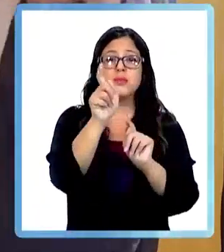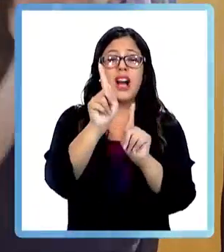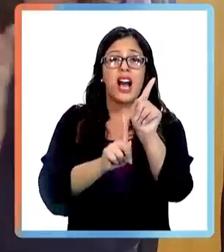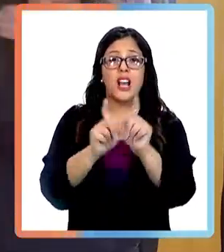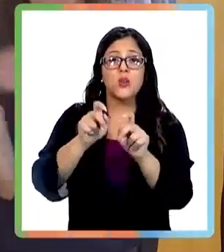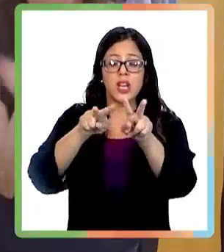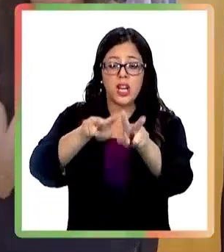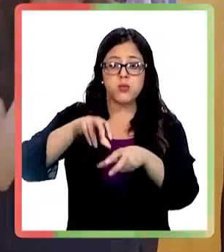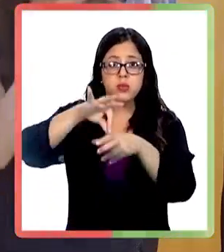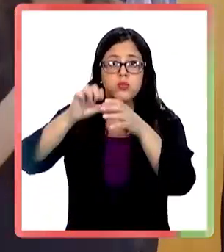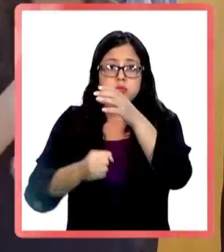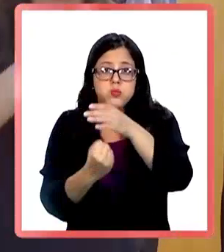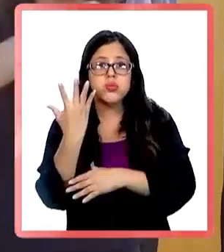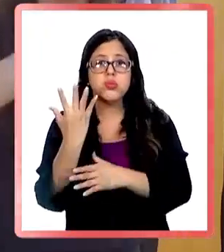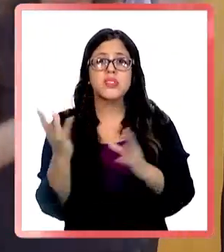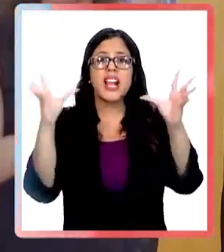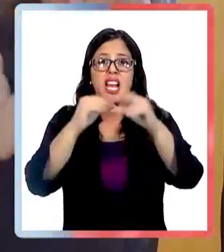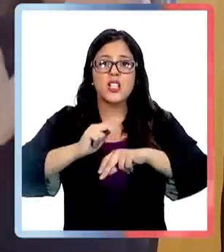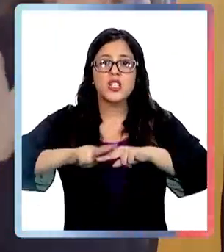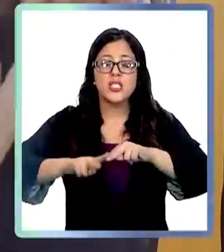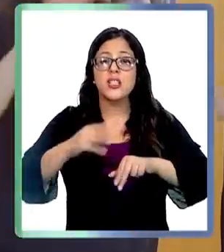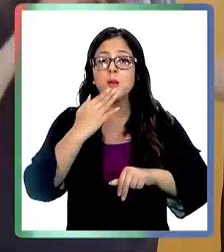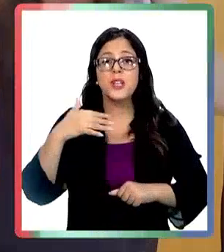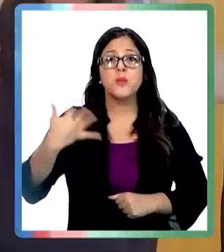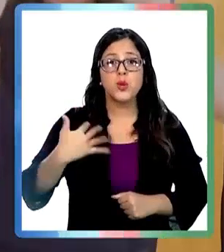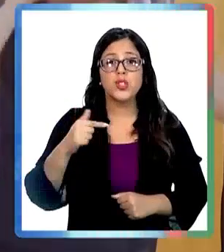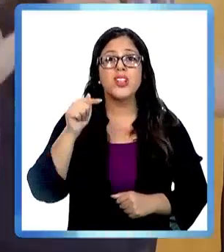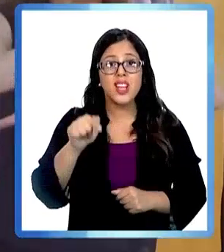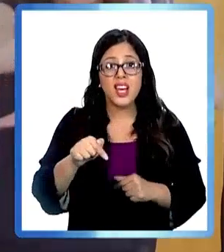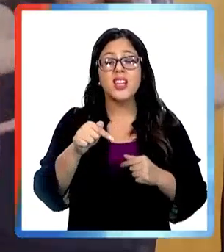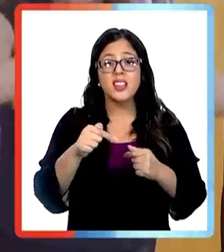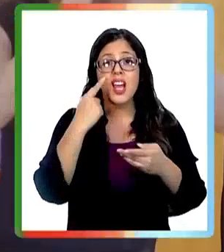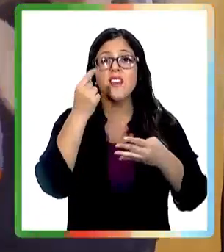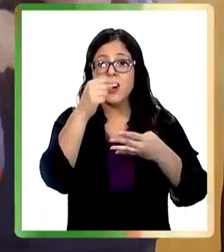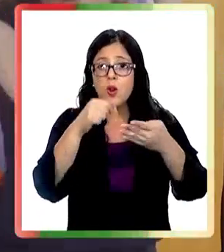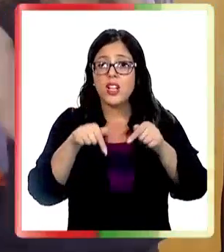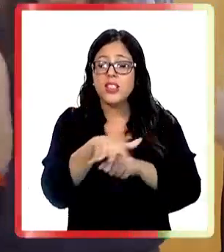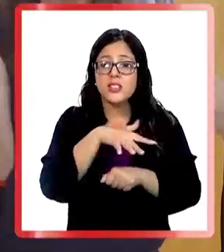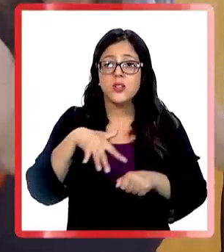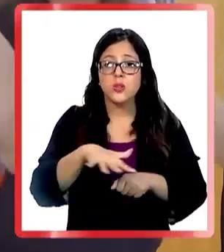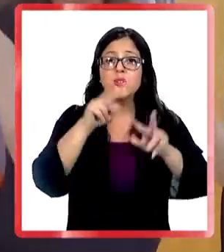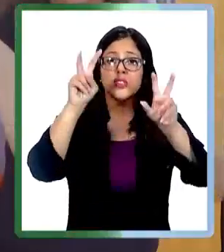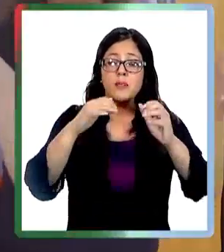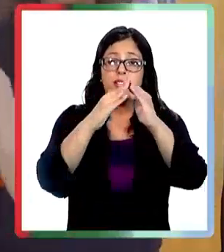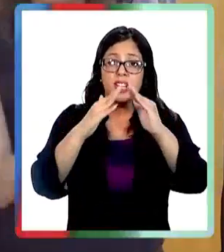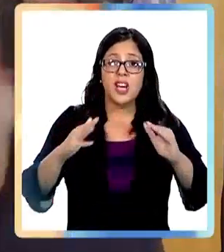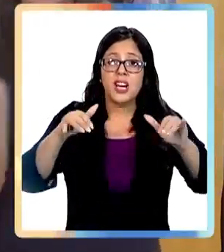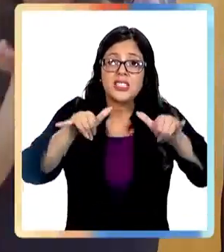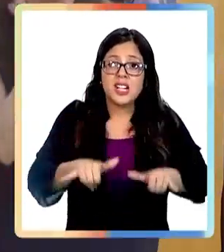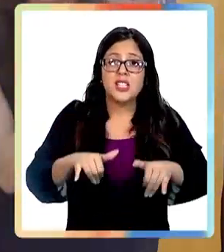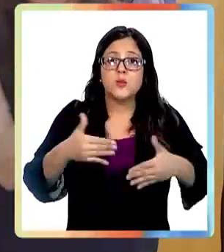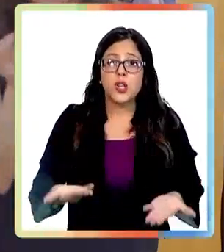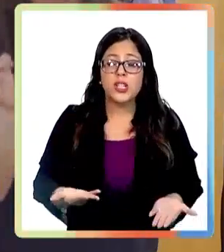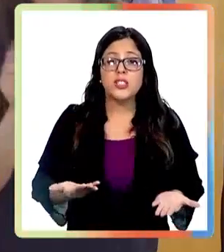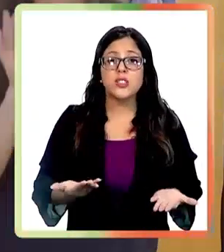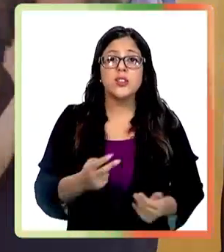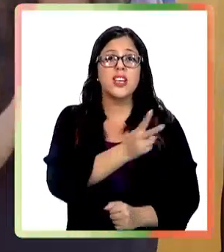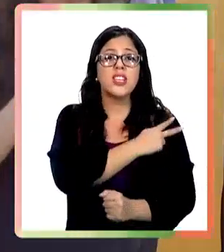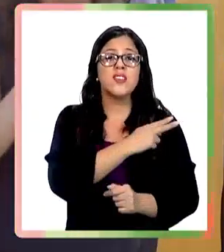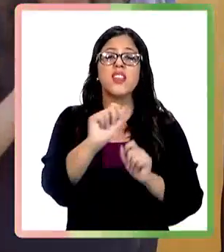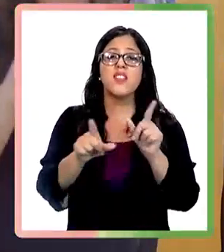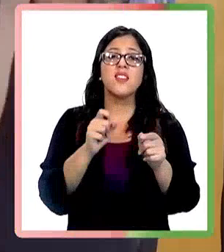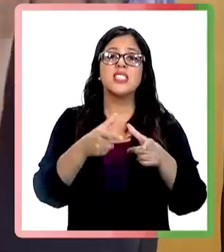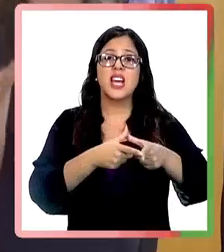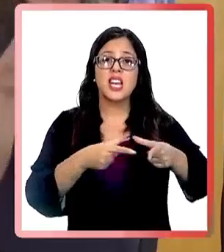caso de la urgencia hay cosechas que se están realizando durante la noche. Entonces es importante también tener en cuenta esta situación a propósito del toque de queda